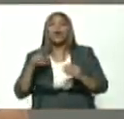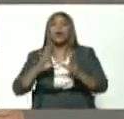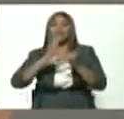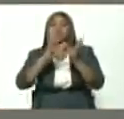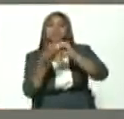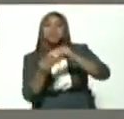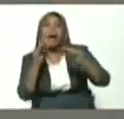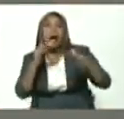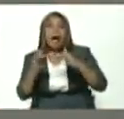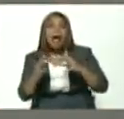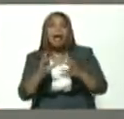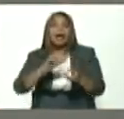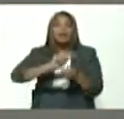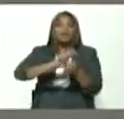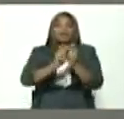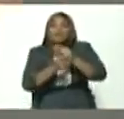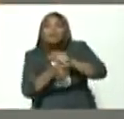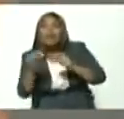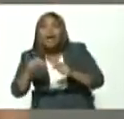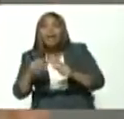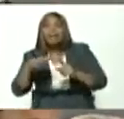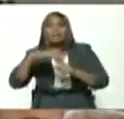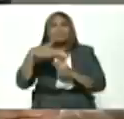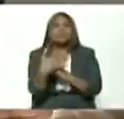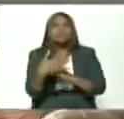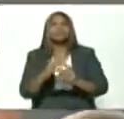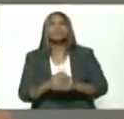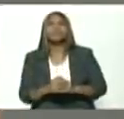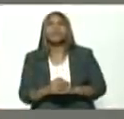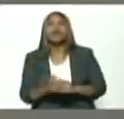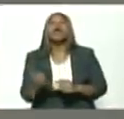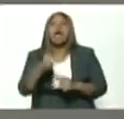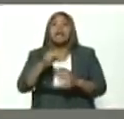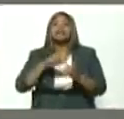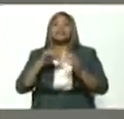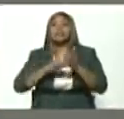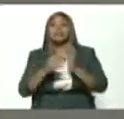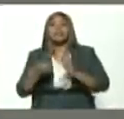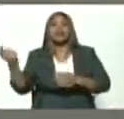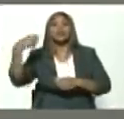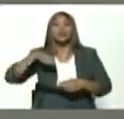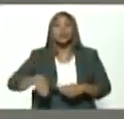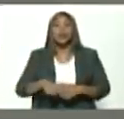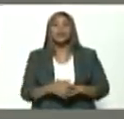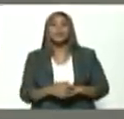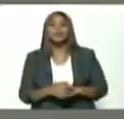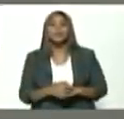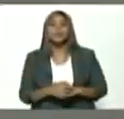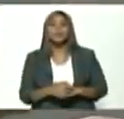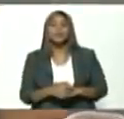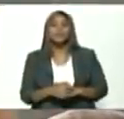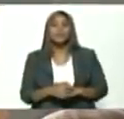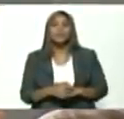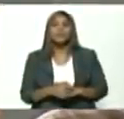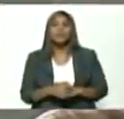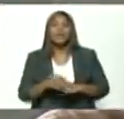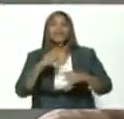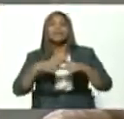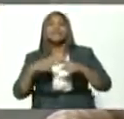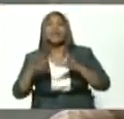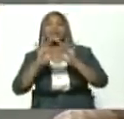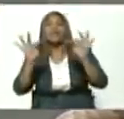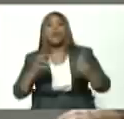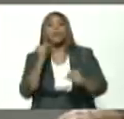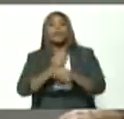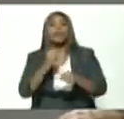adaptada a la situación en la que nos encontramos incluyendo elementos de salario social incluyendo elementos de distintas formas de